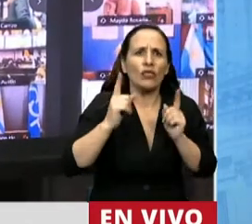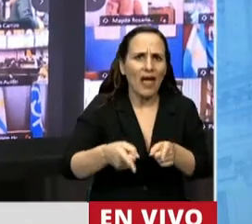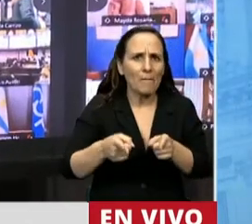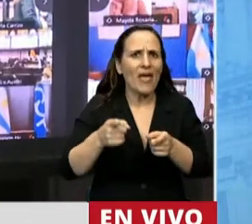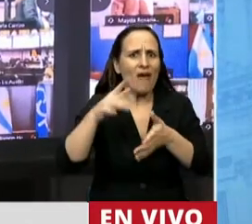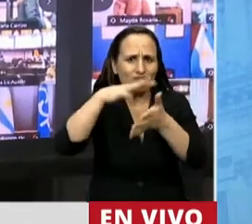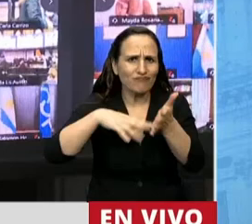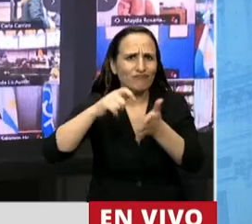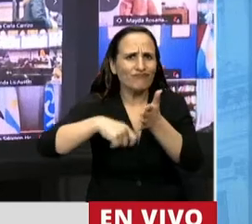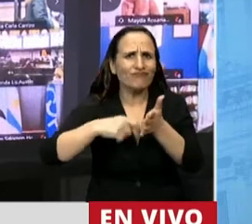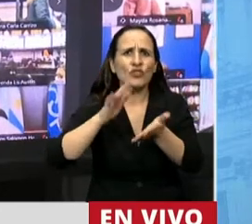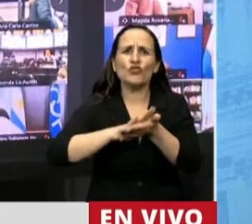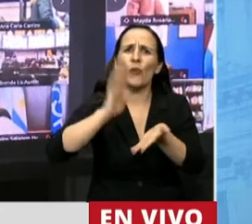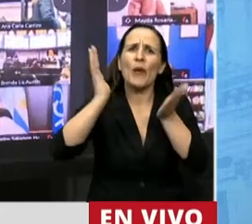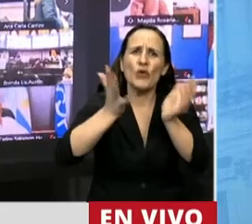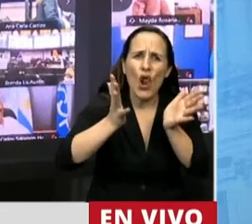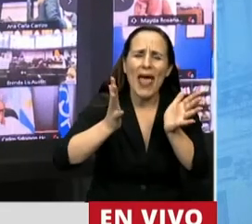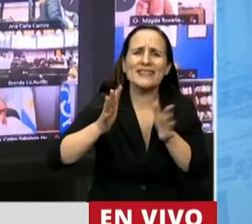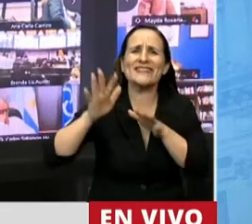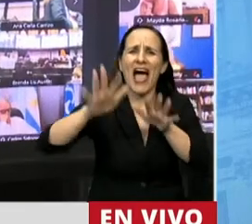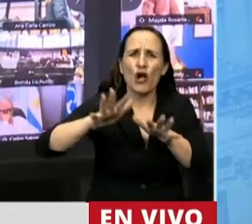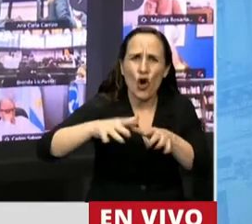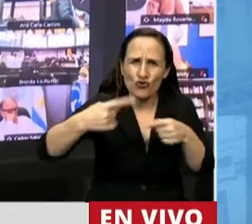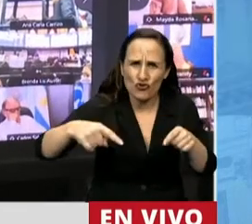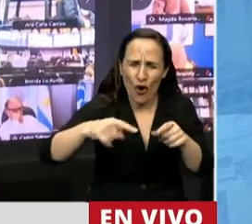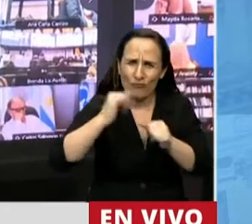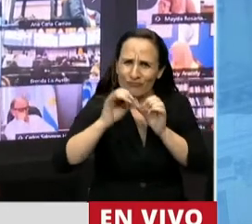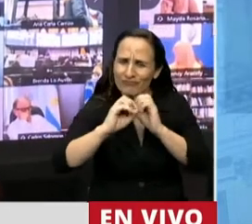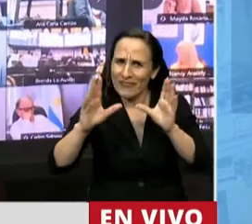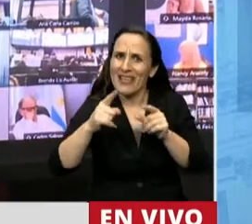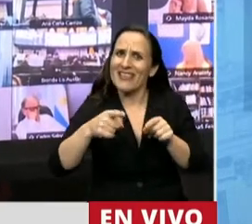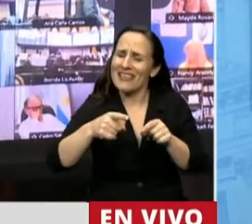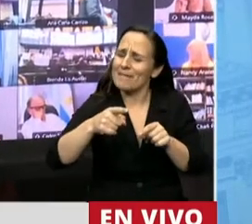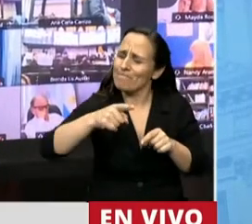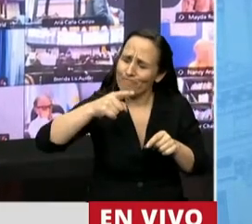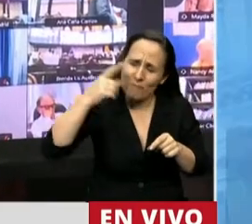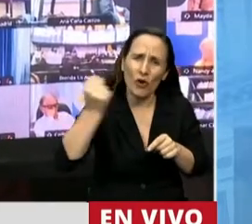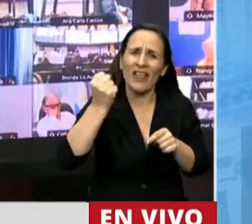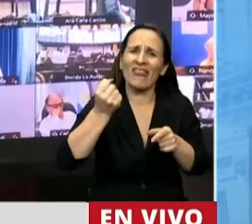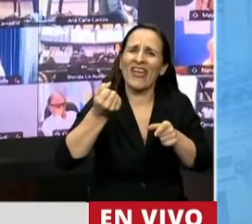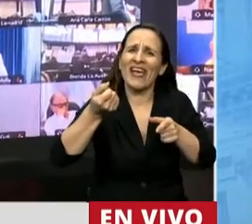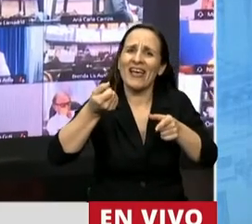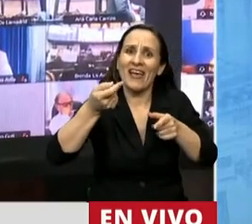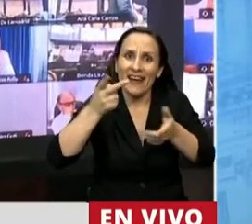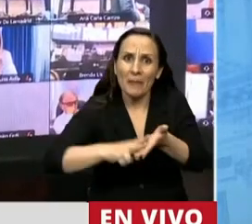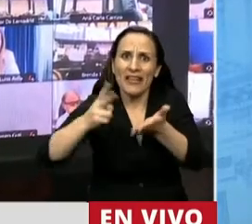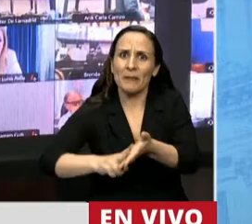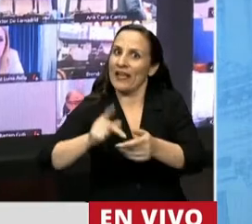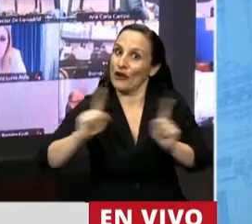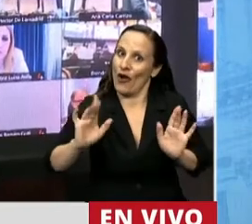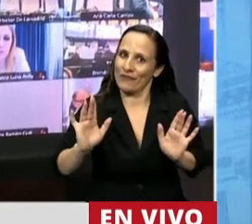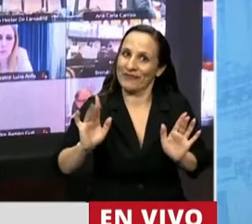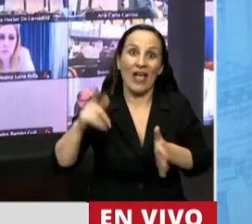acoso y en la no exigencia de su repetición. Esto es importantísimo. Este convenio le